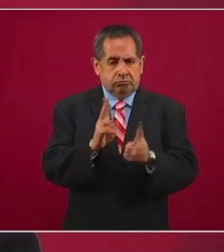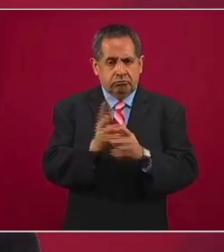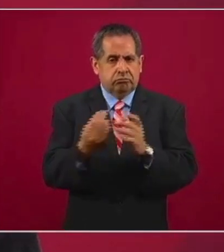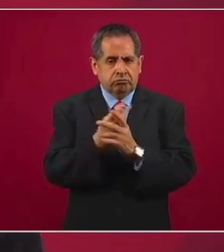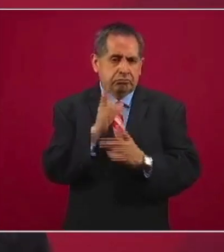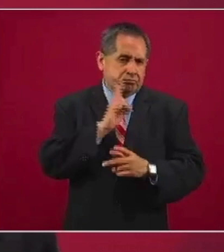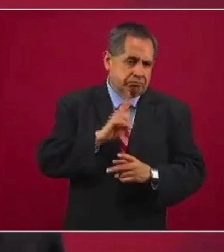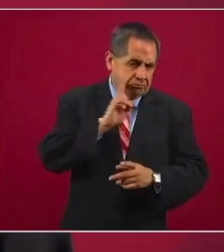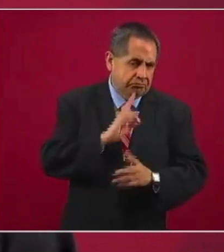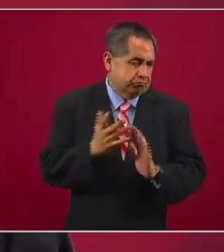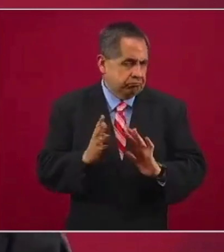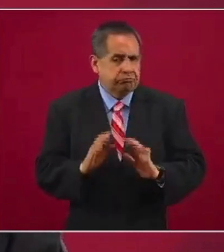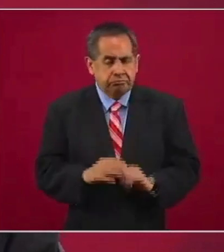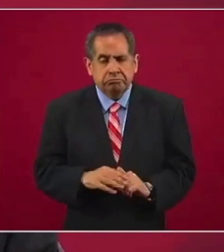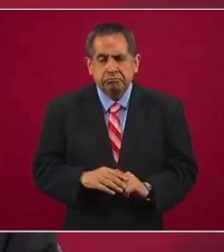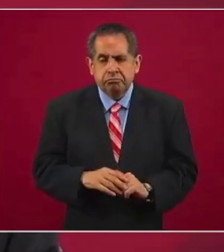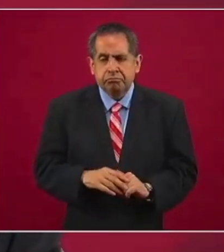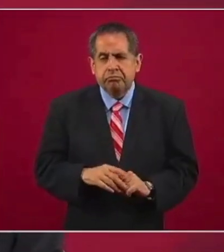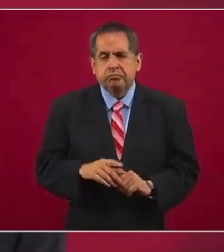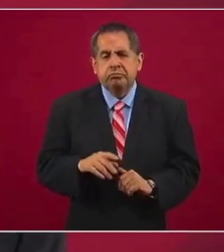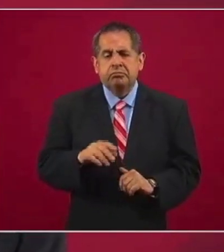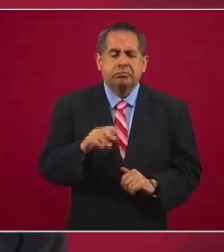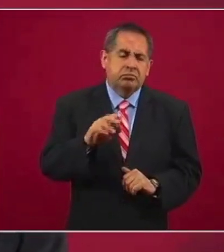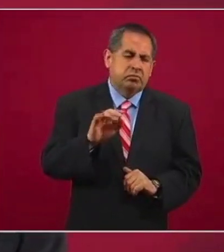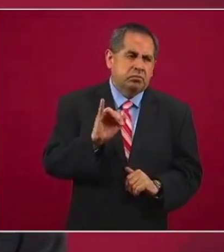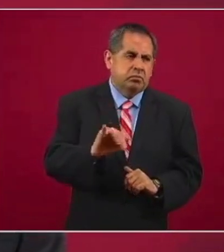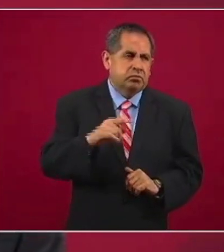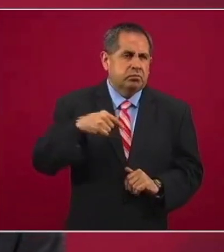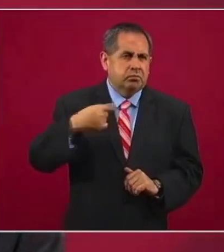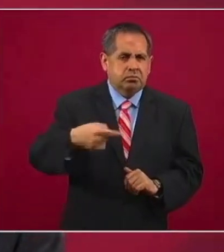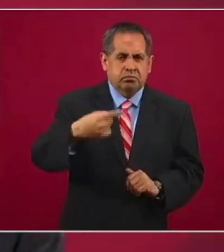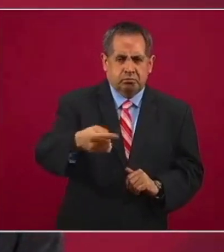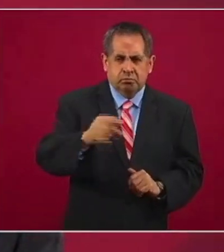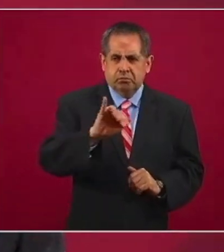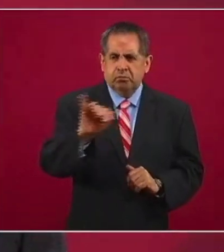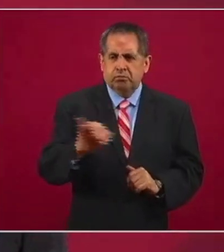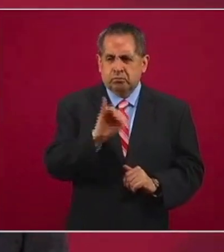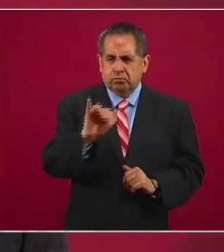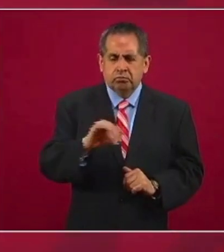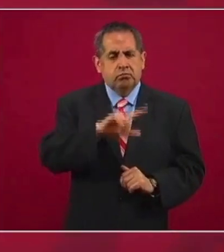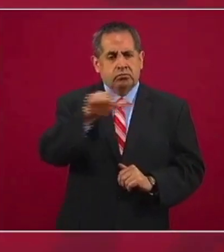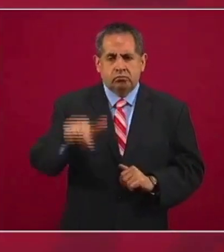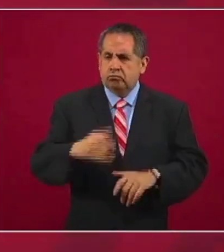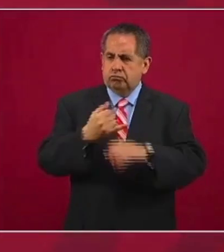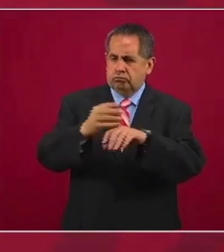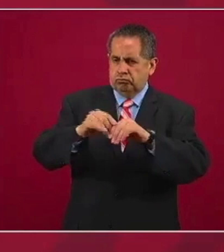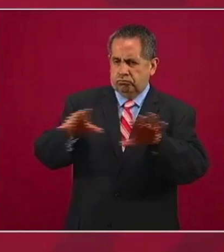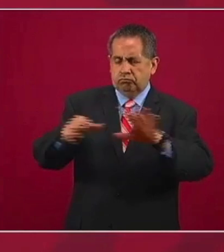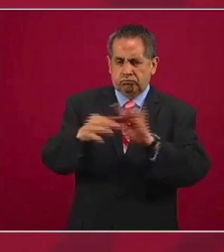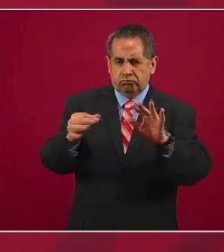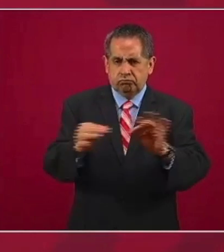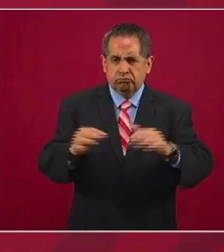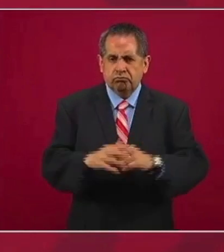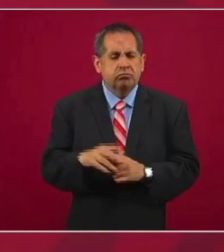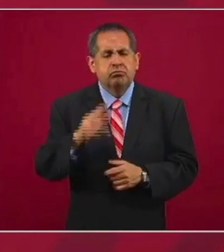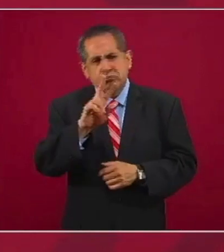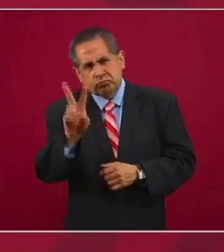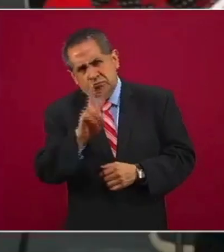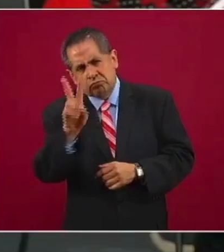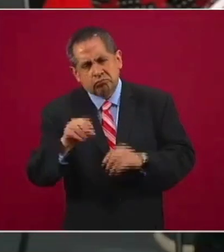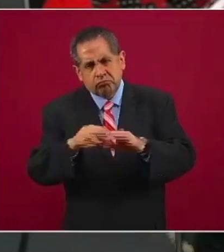de modo que pasado mañana, jueves, yo les informo. ¿Usted quiere que se quede